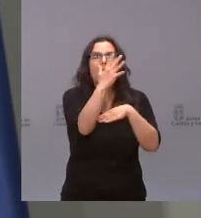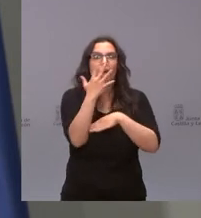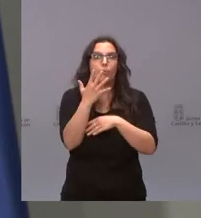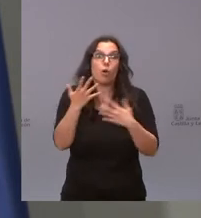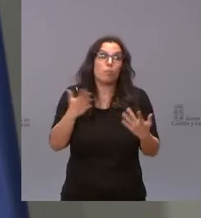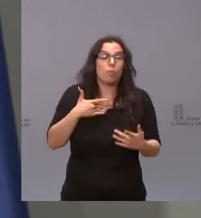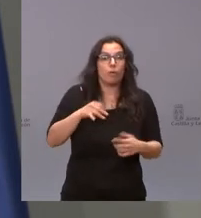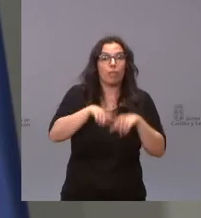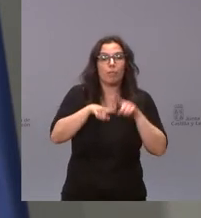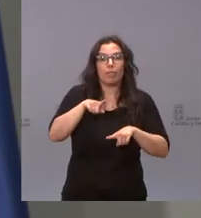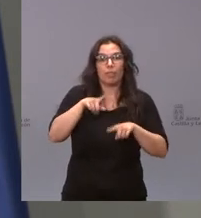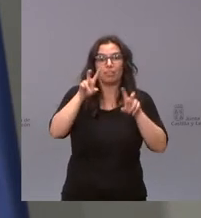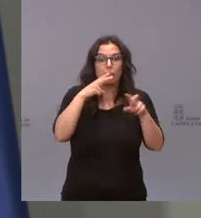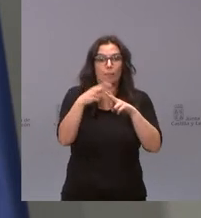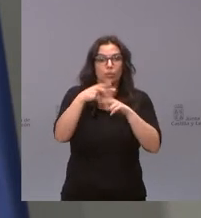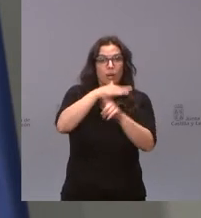no estaba mal que fuera por árboles